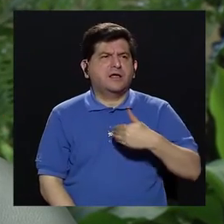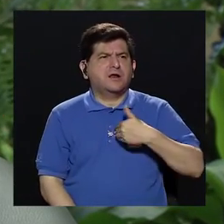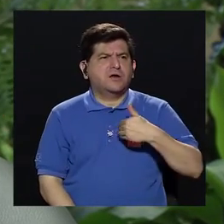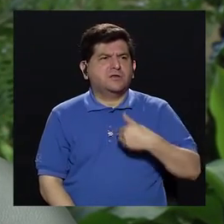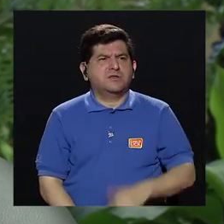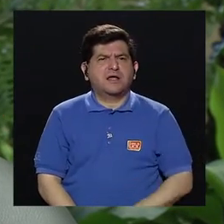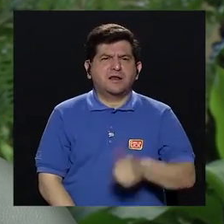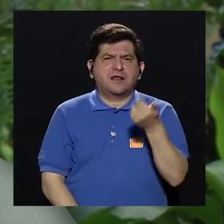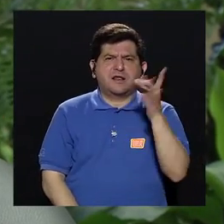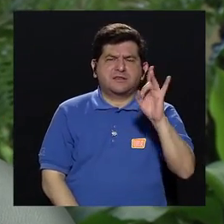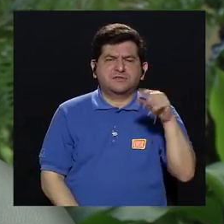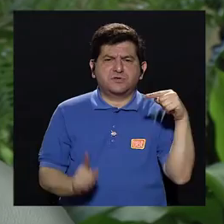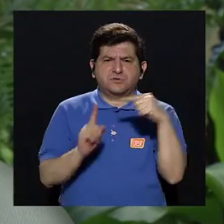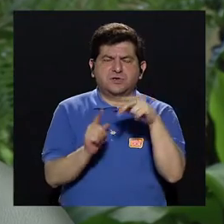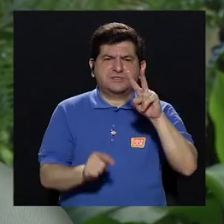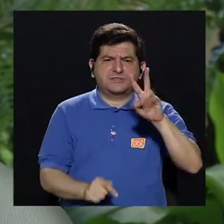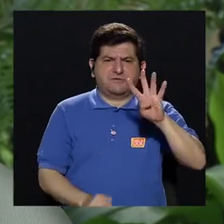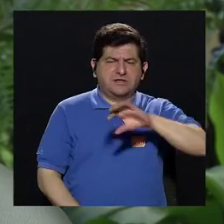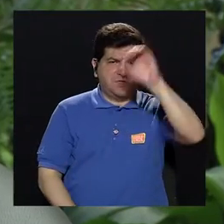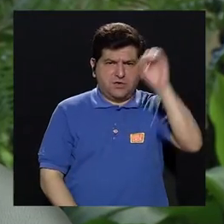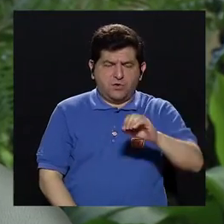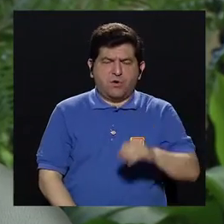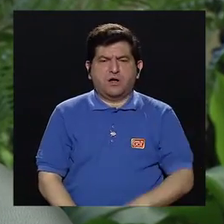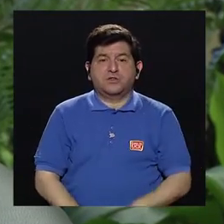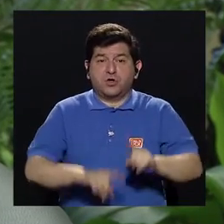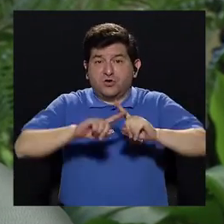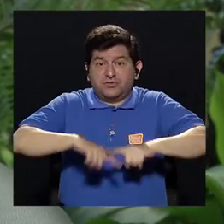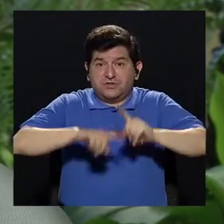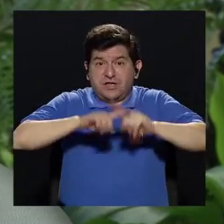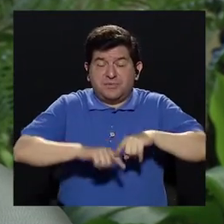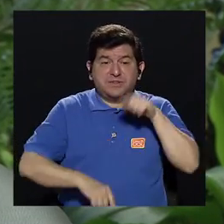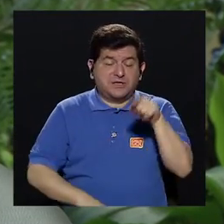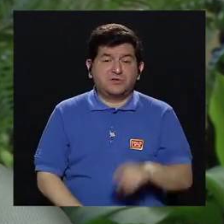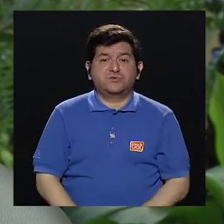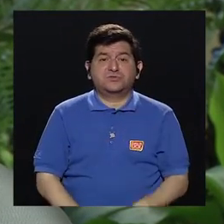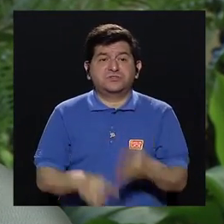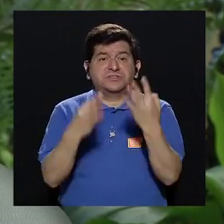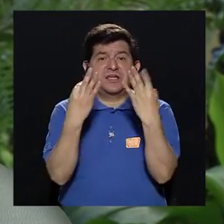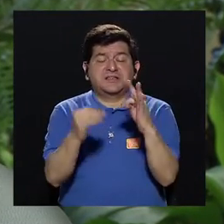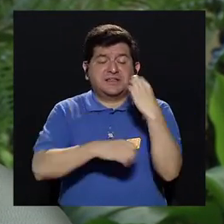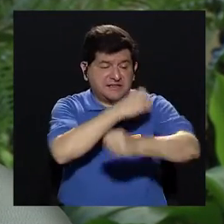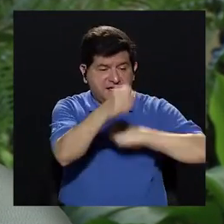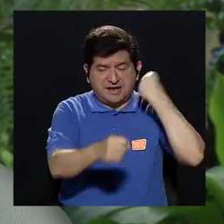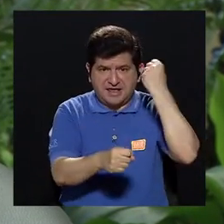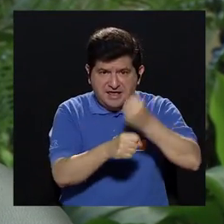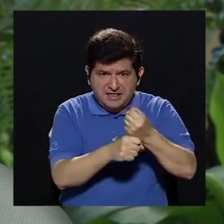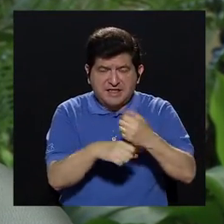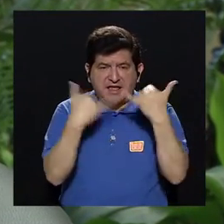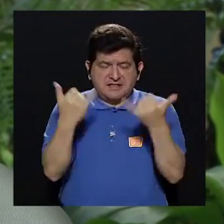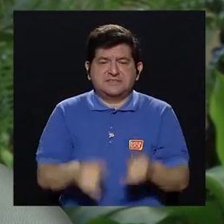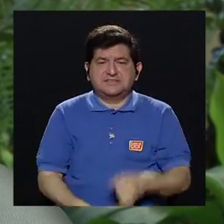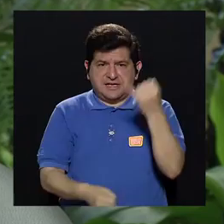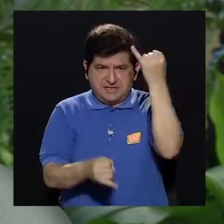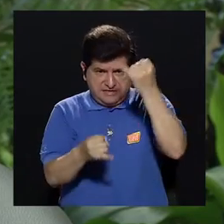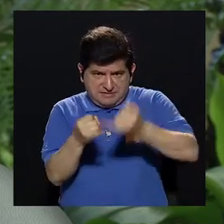tener que aportar entre 18 y 24%, dependiendo a qué hora te querés, a qué edad te querés ir,